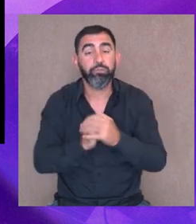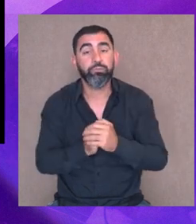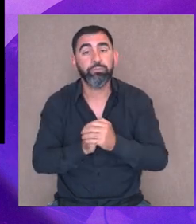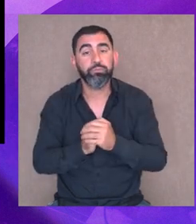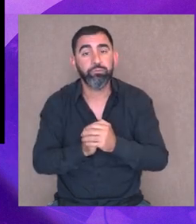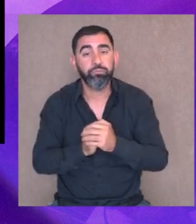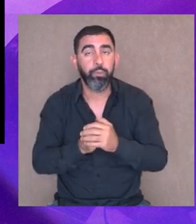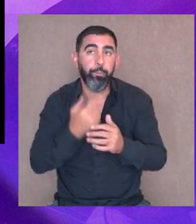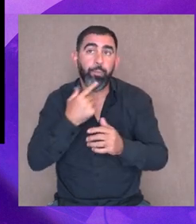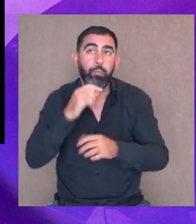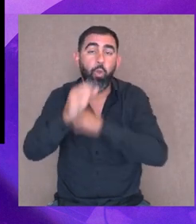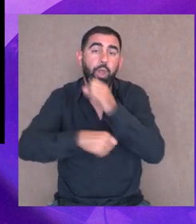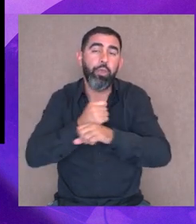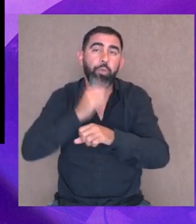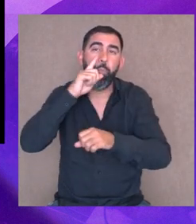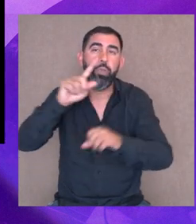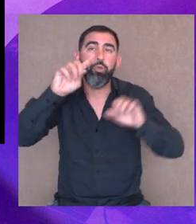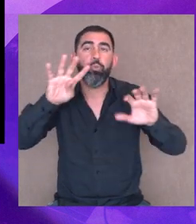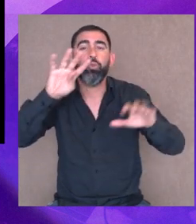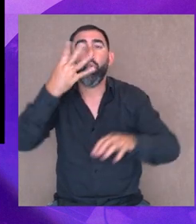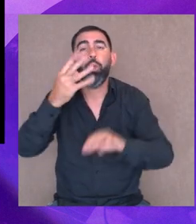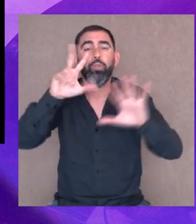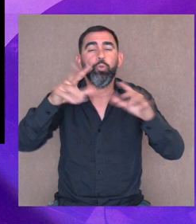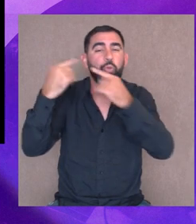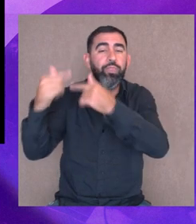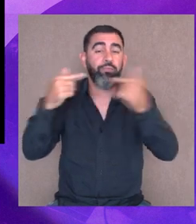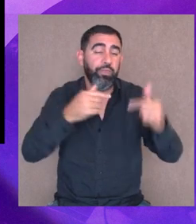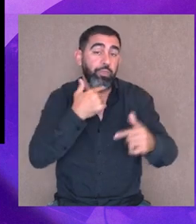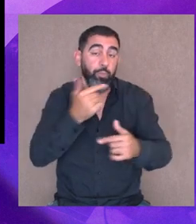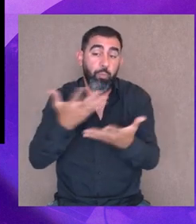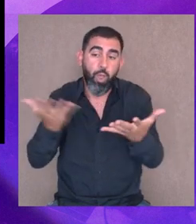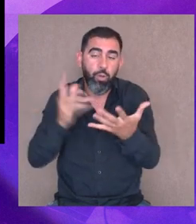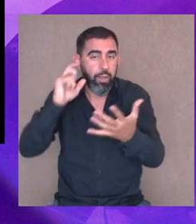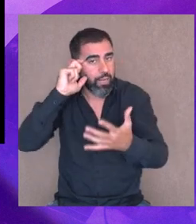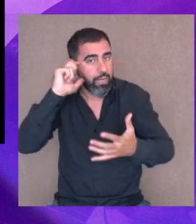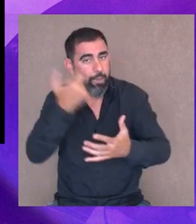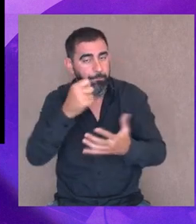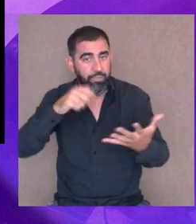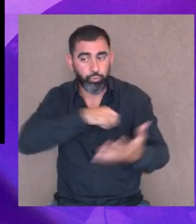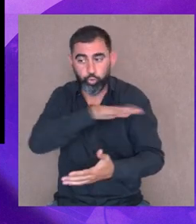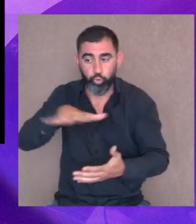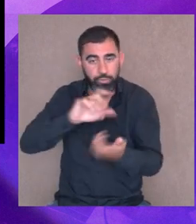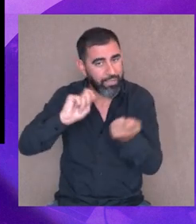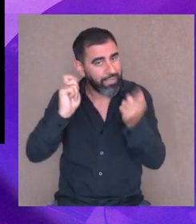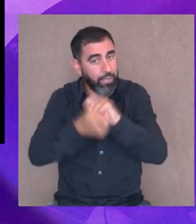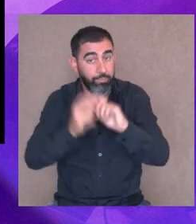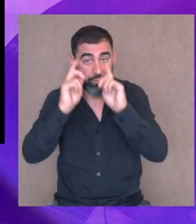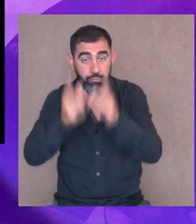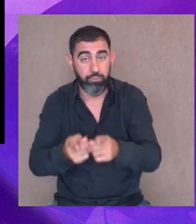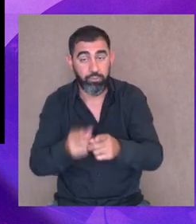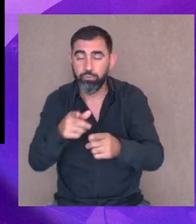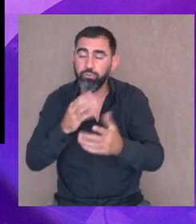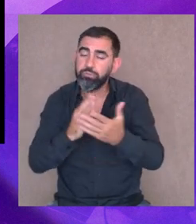en el año 48 no lo mirábamos o no lo podíamos mirar y bueno, siempre